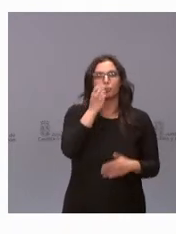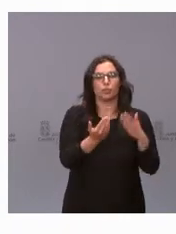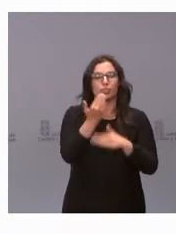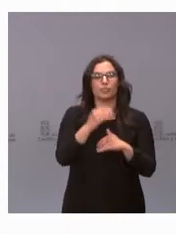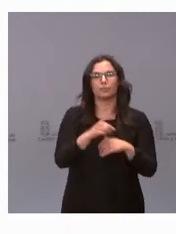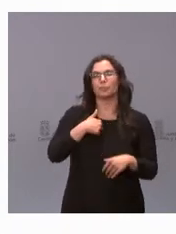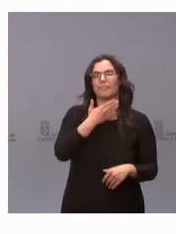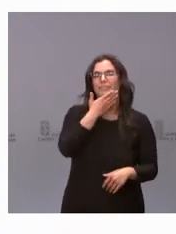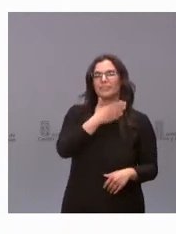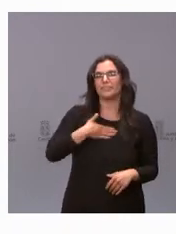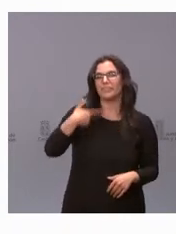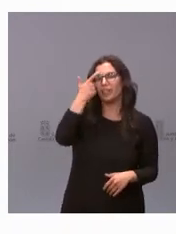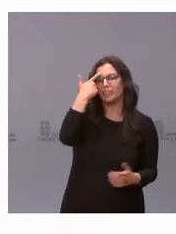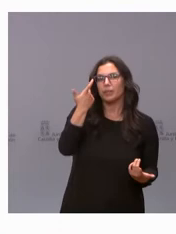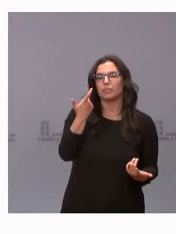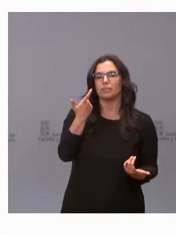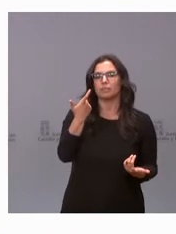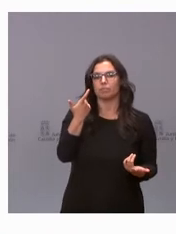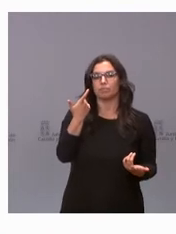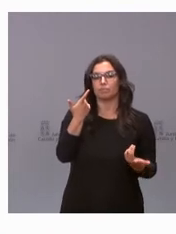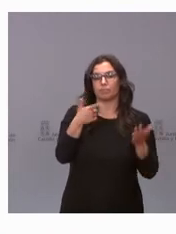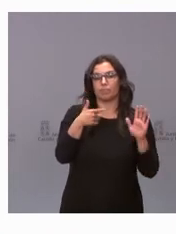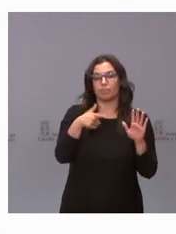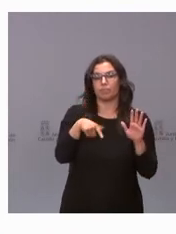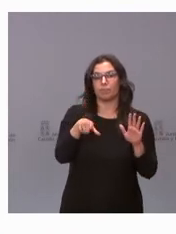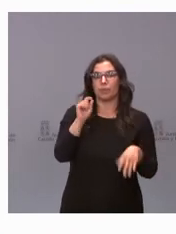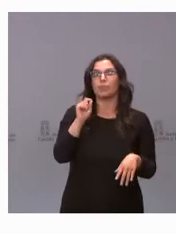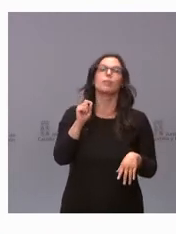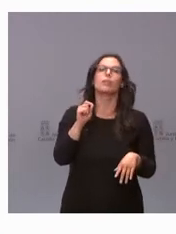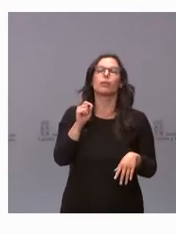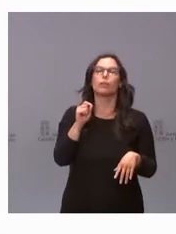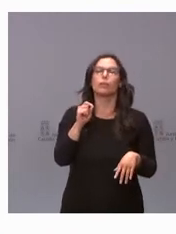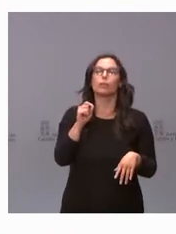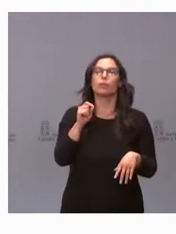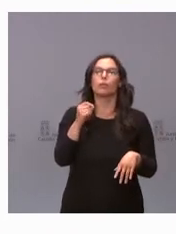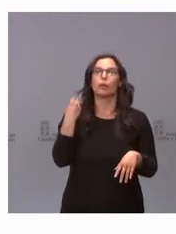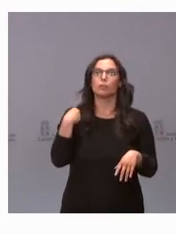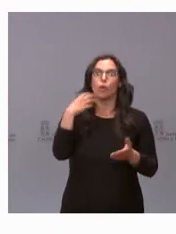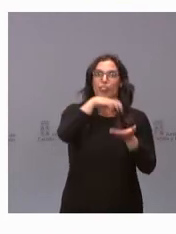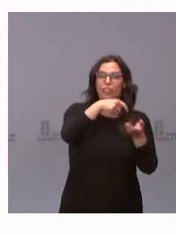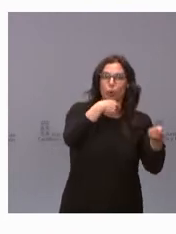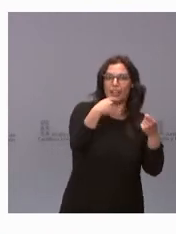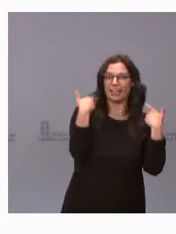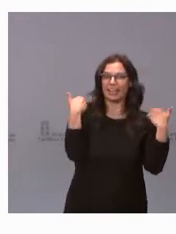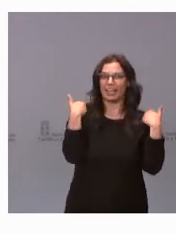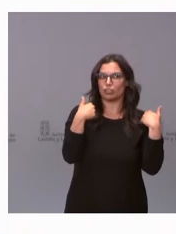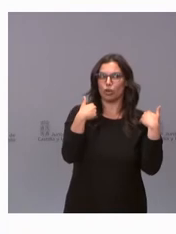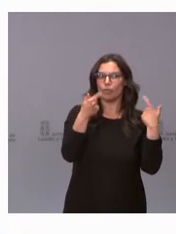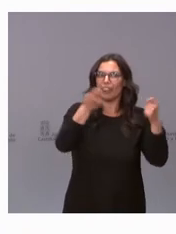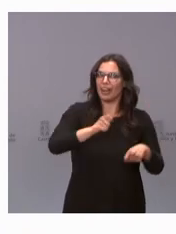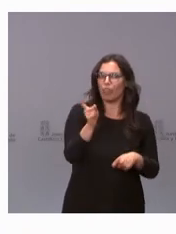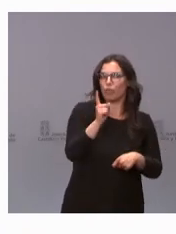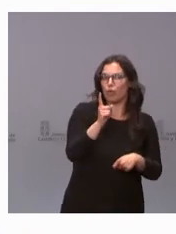conocer por qué se ha decidido no aplicar también ese cierre en centros comerciales y gimnasios, ya que hasta ahora